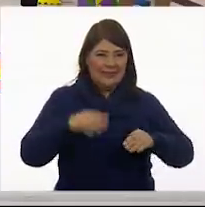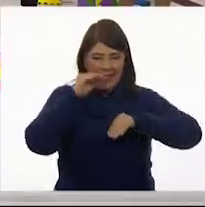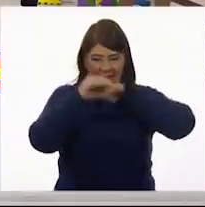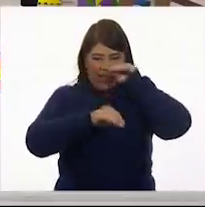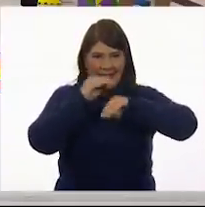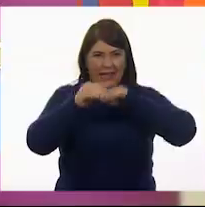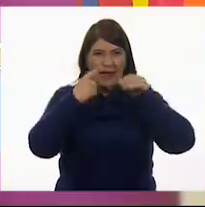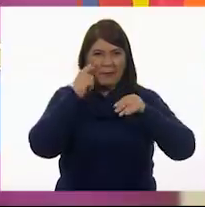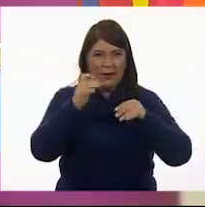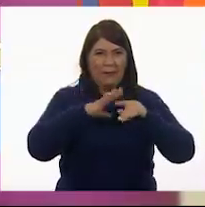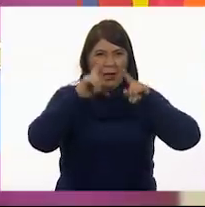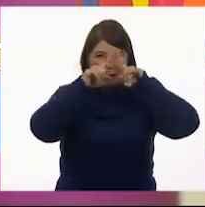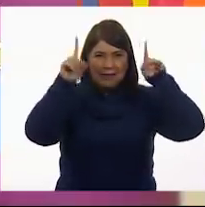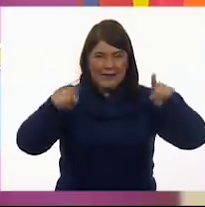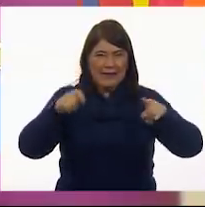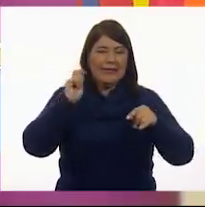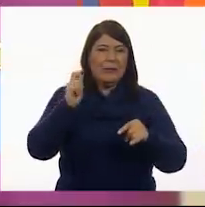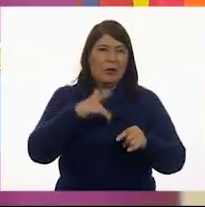bidimensional.